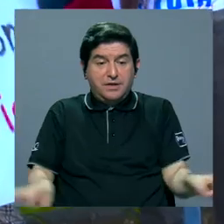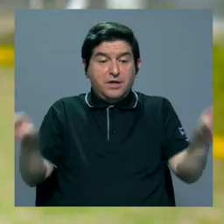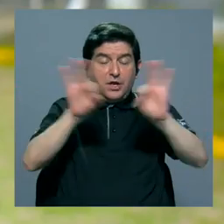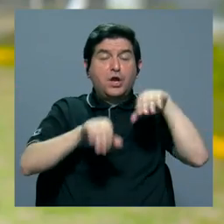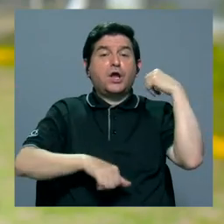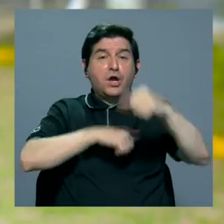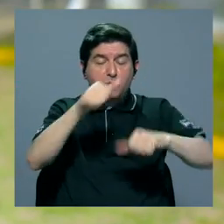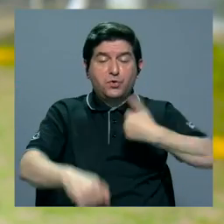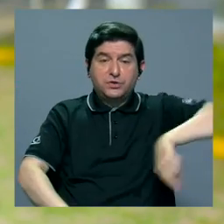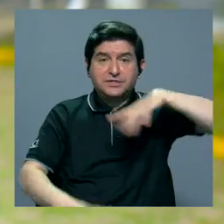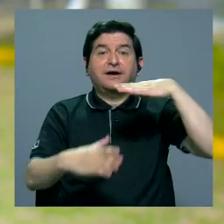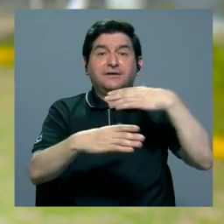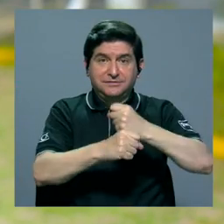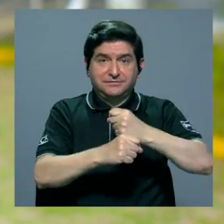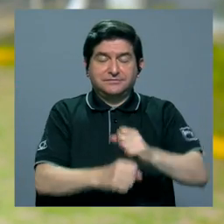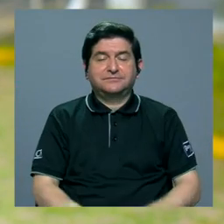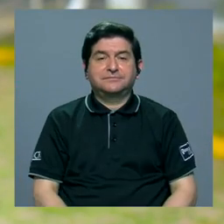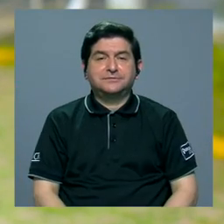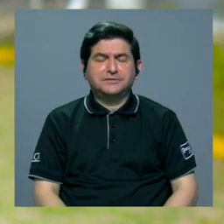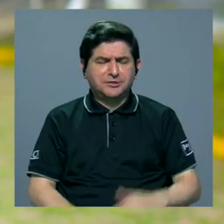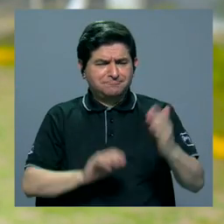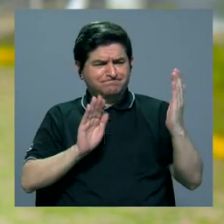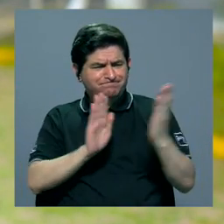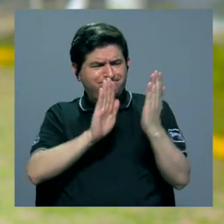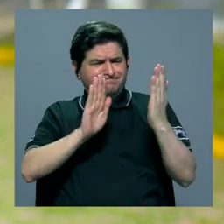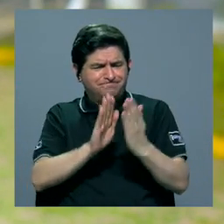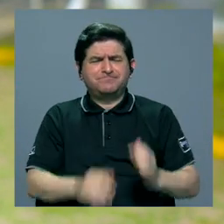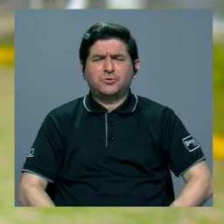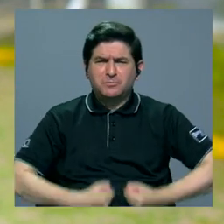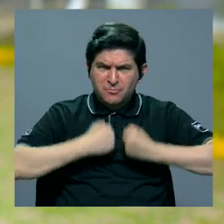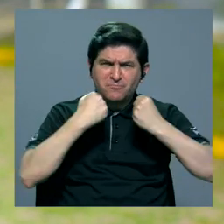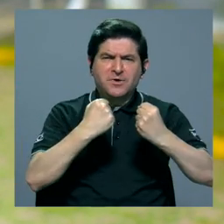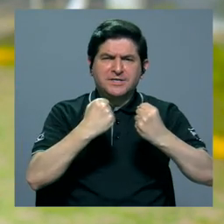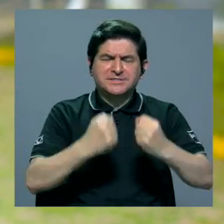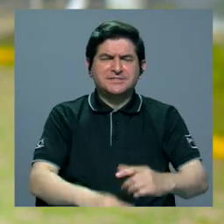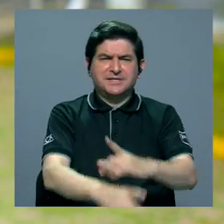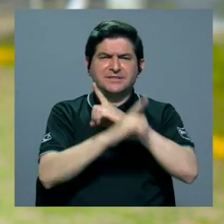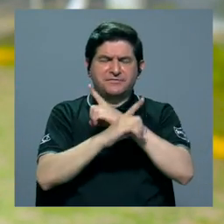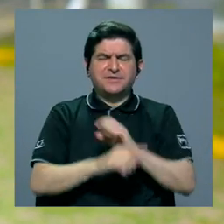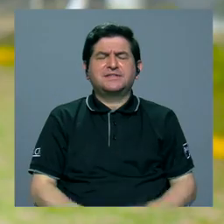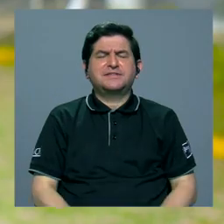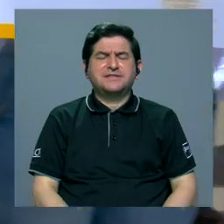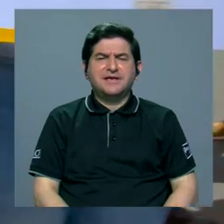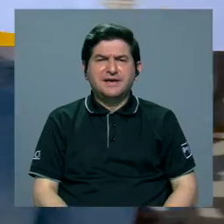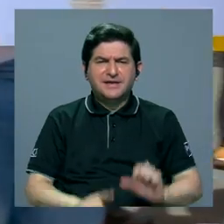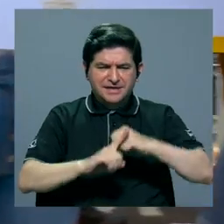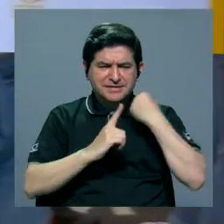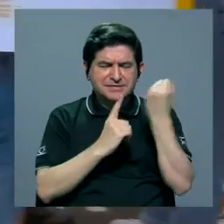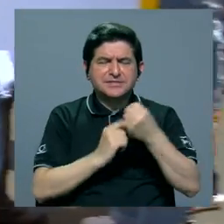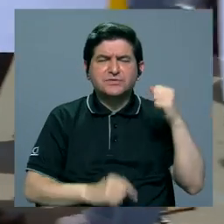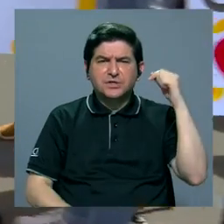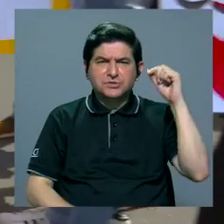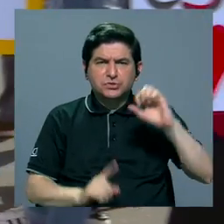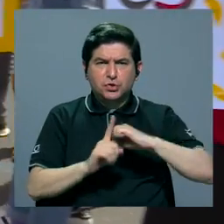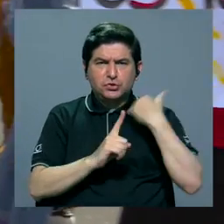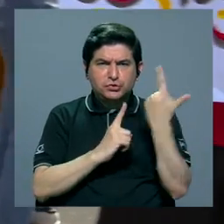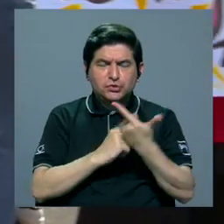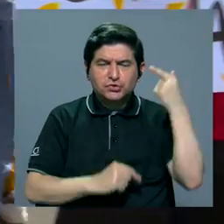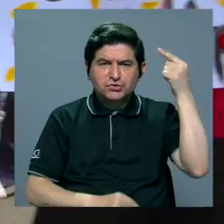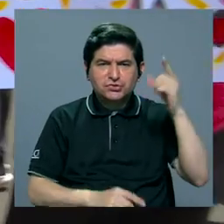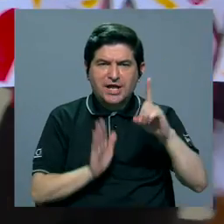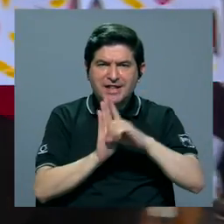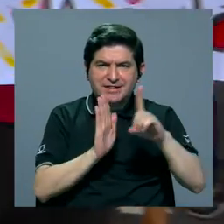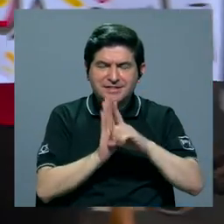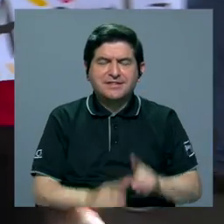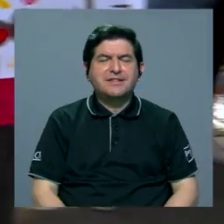que hemos logrado y en la que hemos resistido como una fuerza, ¿verdad?, que defiende al Estado Social de Derecho para que garantice las